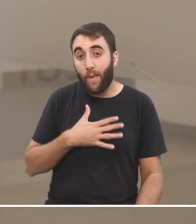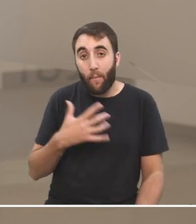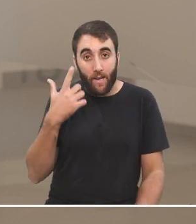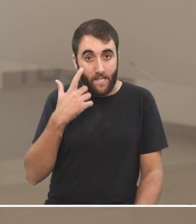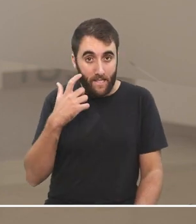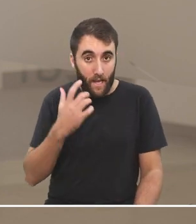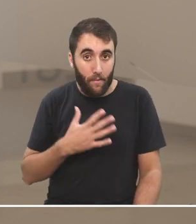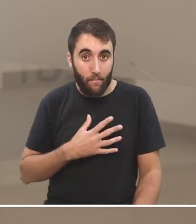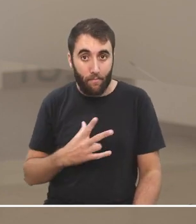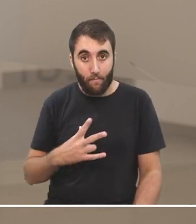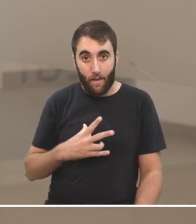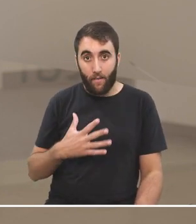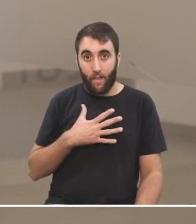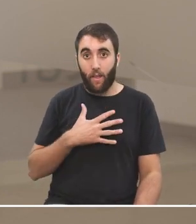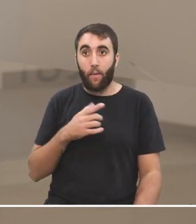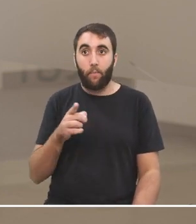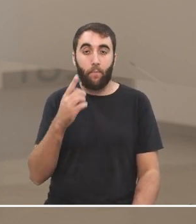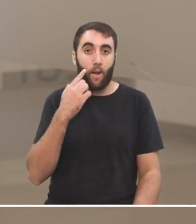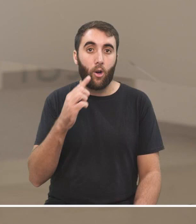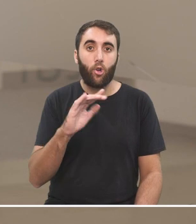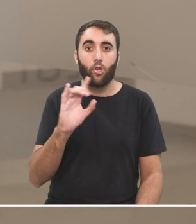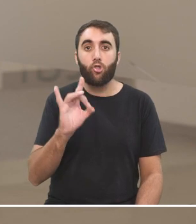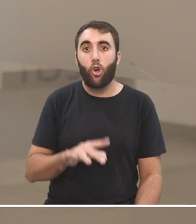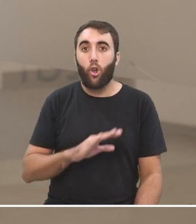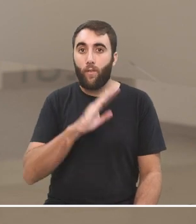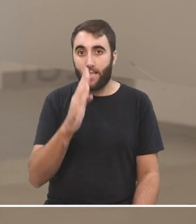personal pero obviamente es algo que no se limita a Brasil